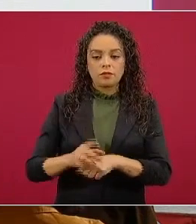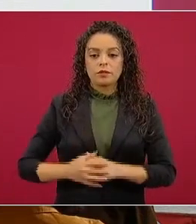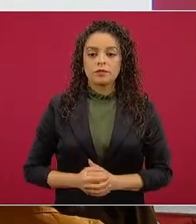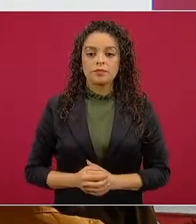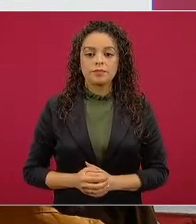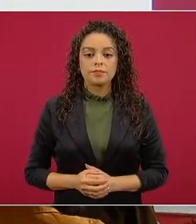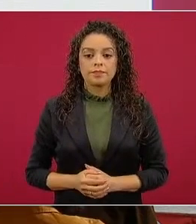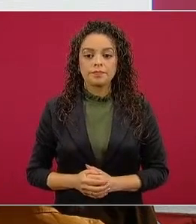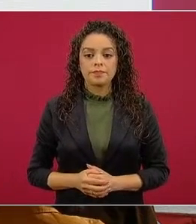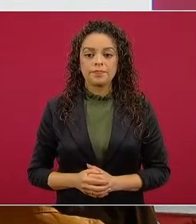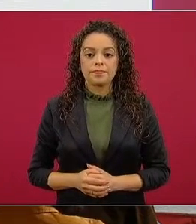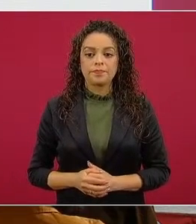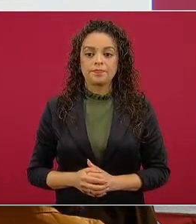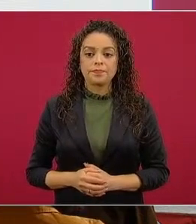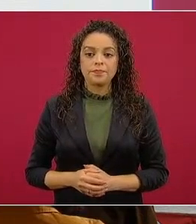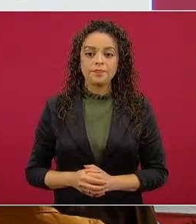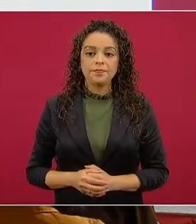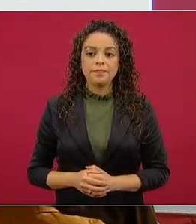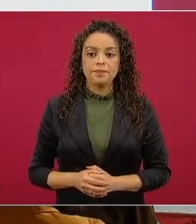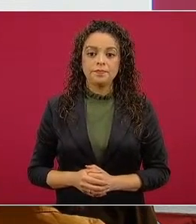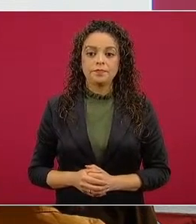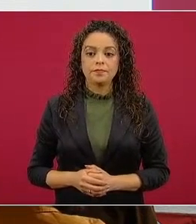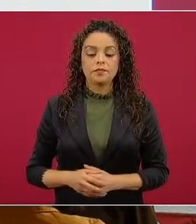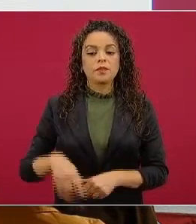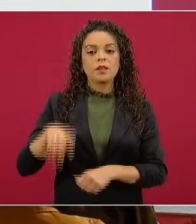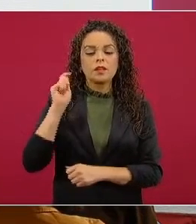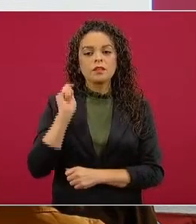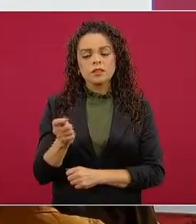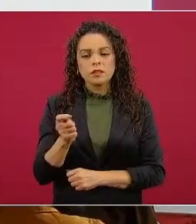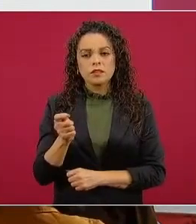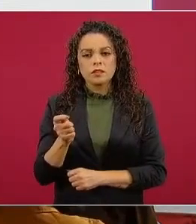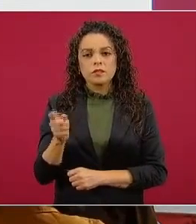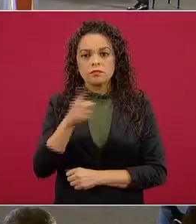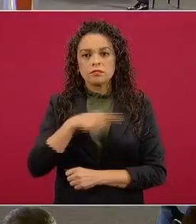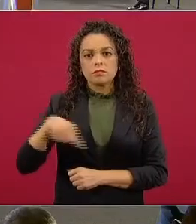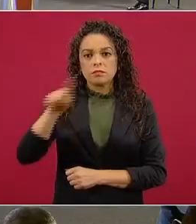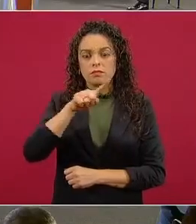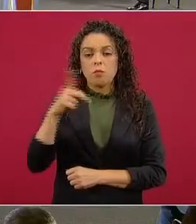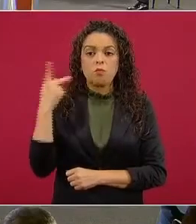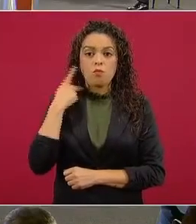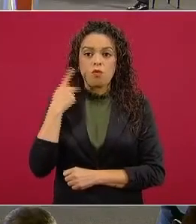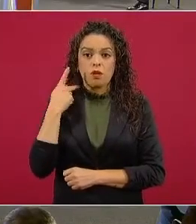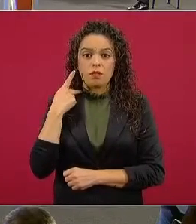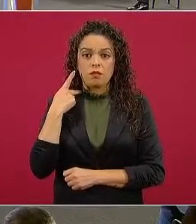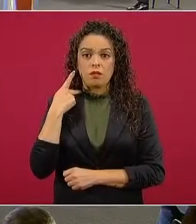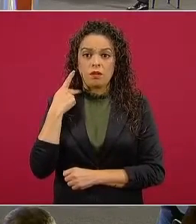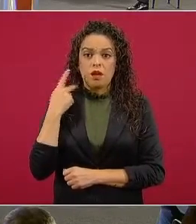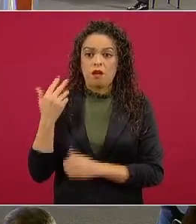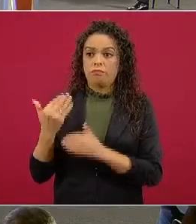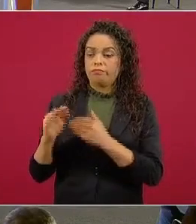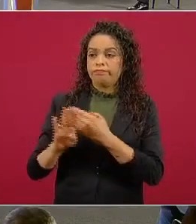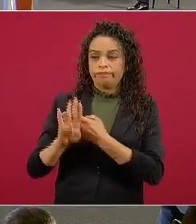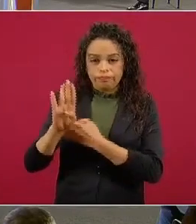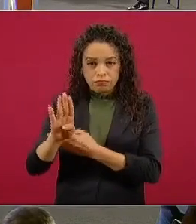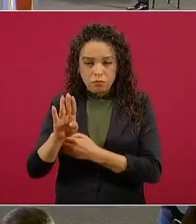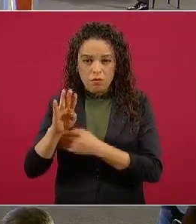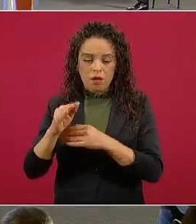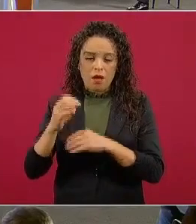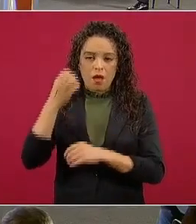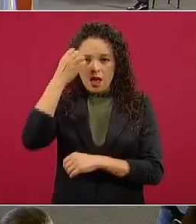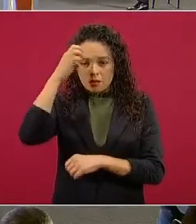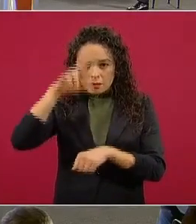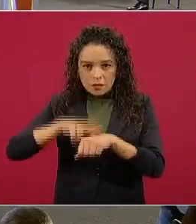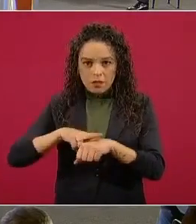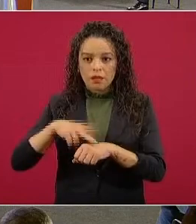se sustentará en la cautela diplomática y en los principios del artículo 89